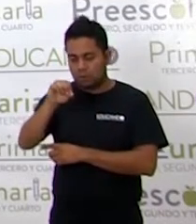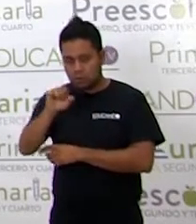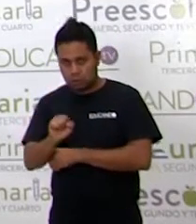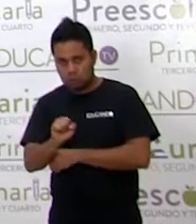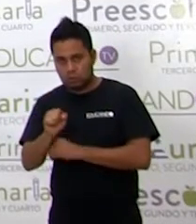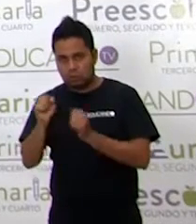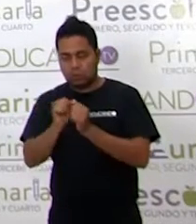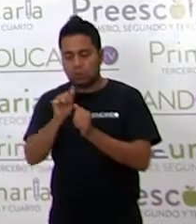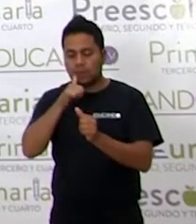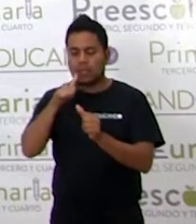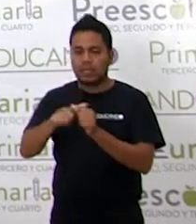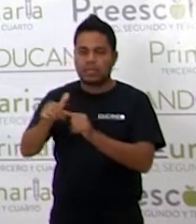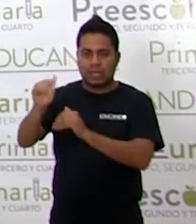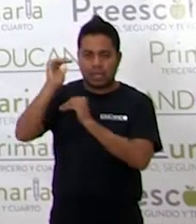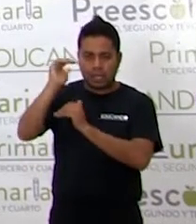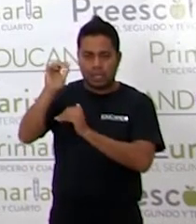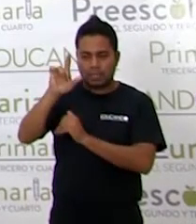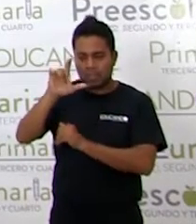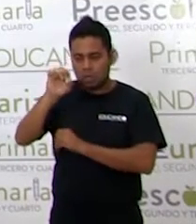Mayúscula